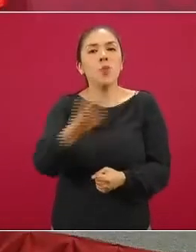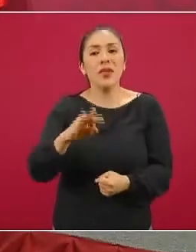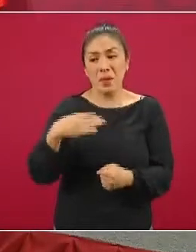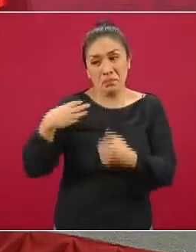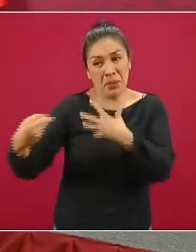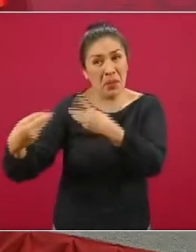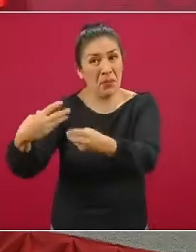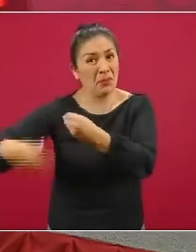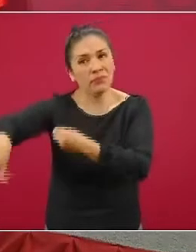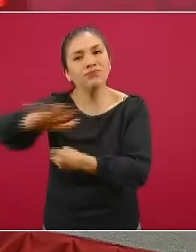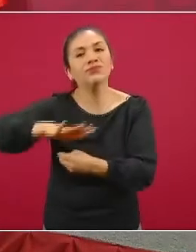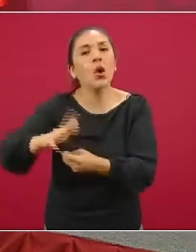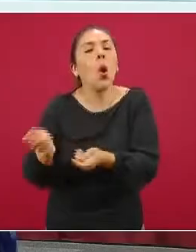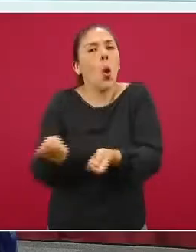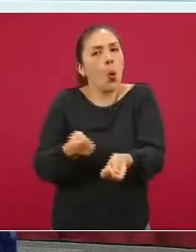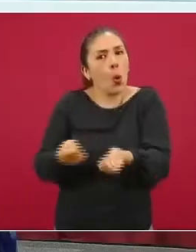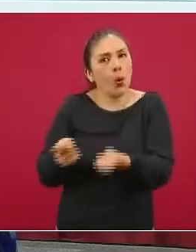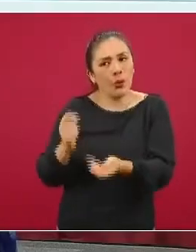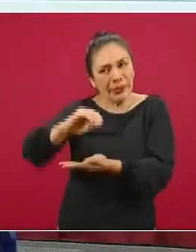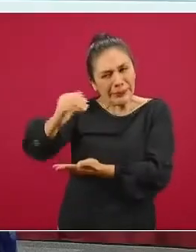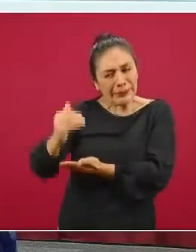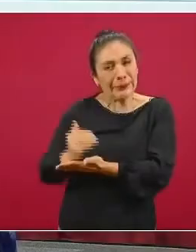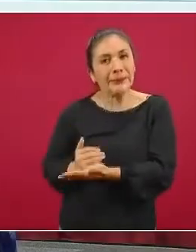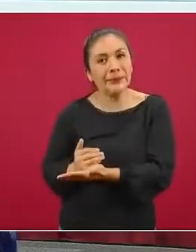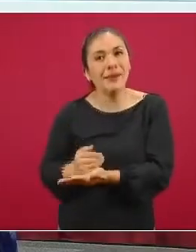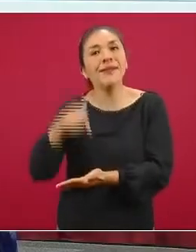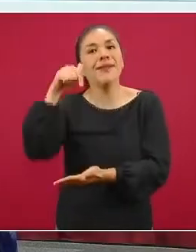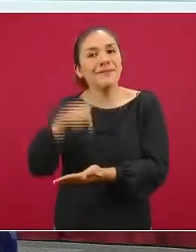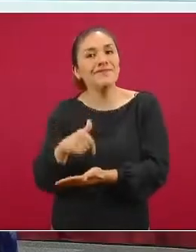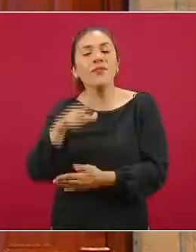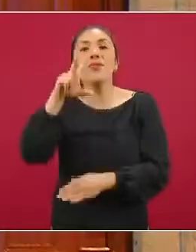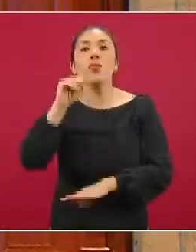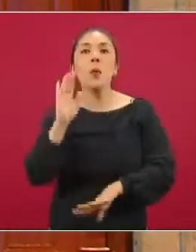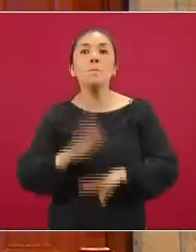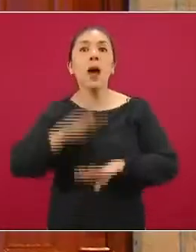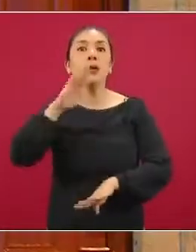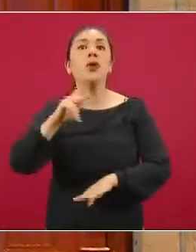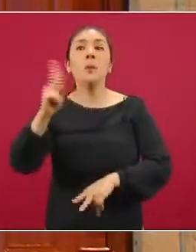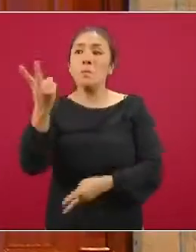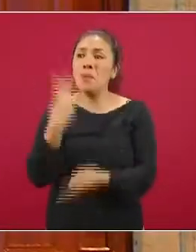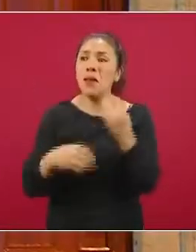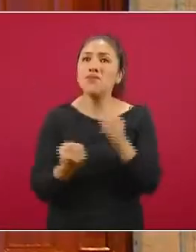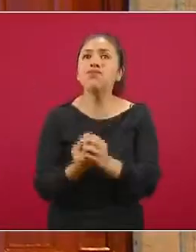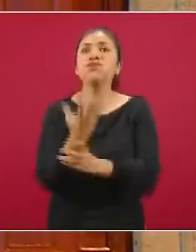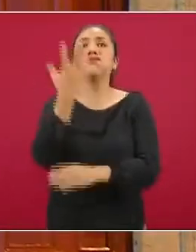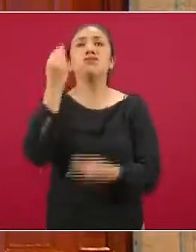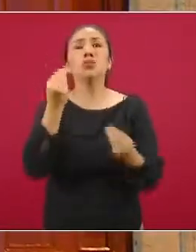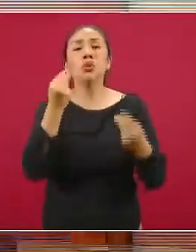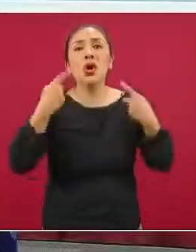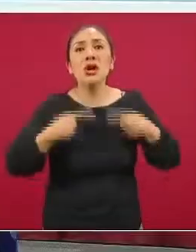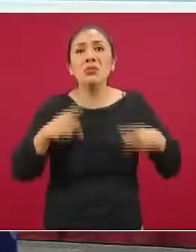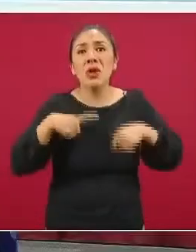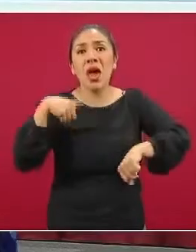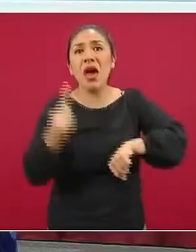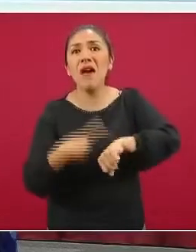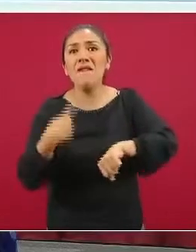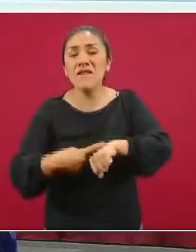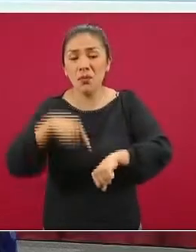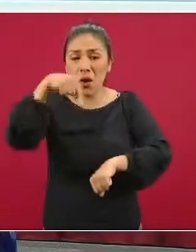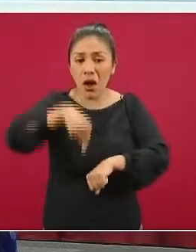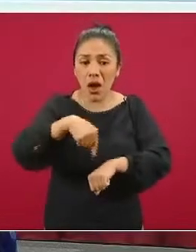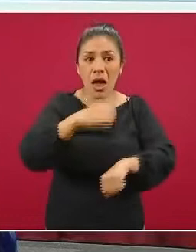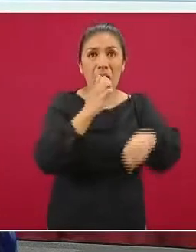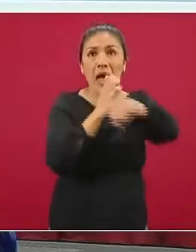mantenga controlada, se mantenga estable y entonces no tengamos un rebrote ni en el nivel local, ni en el nivel